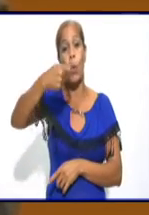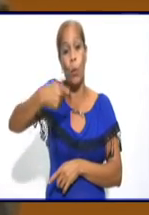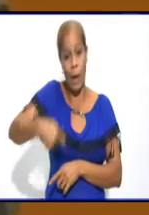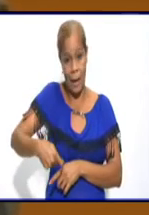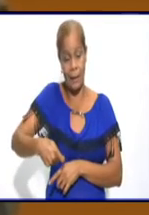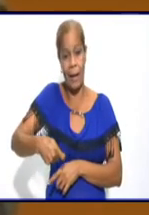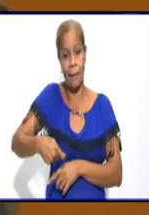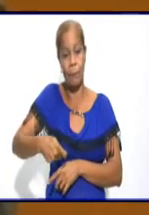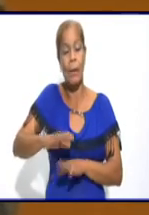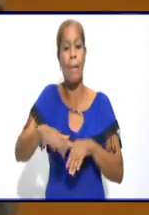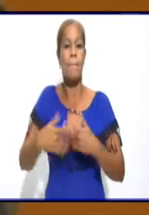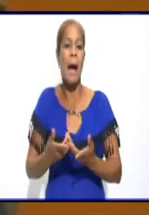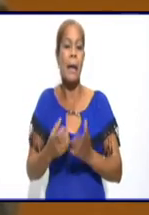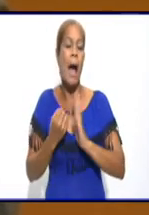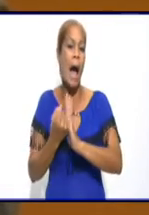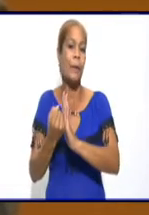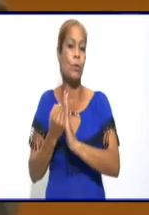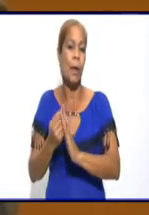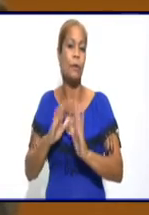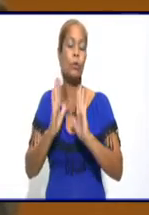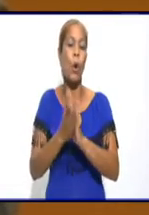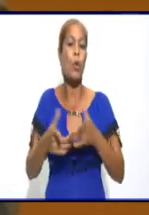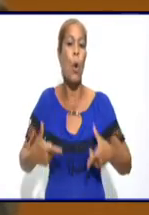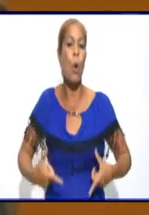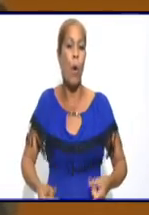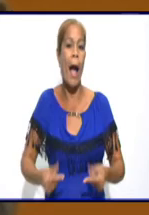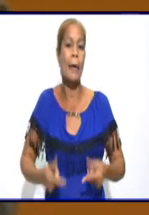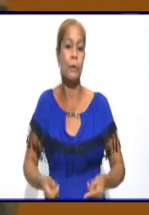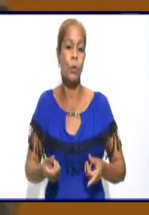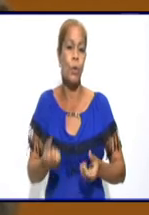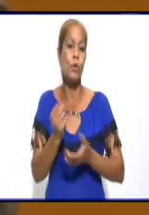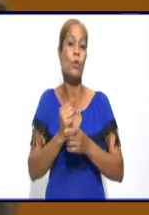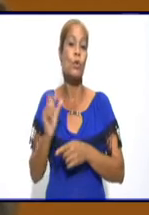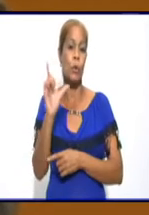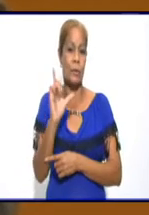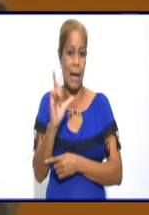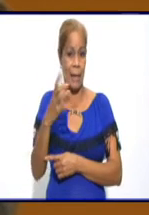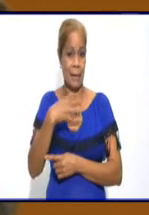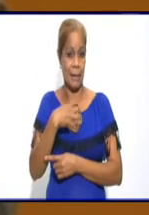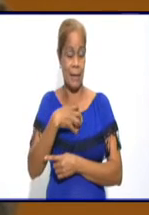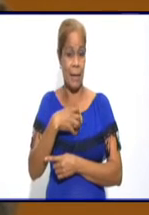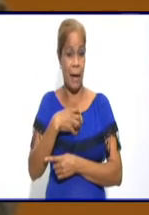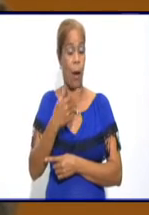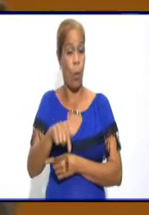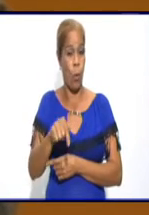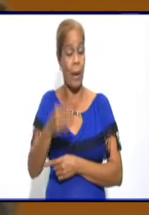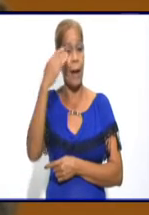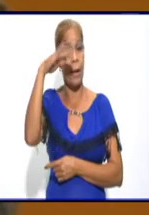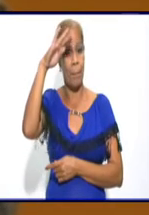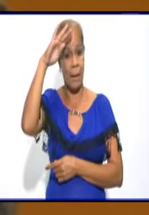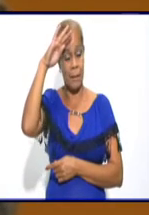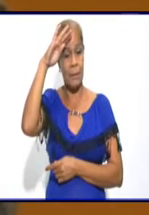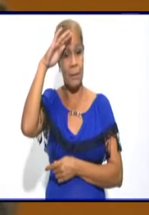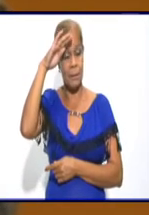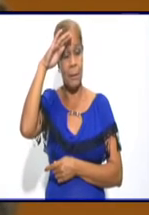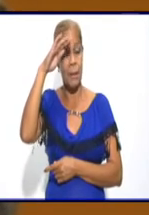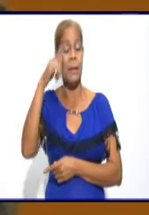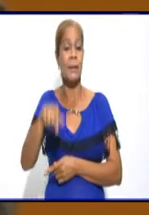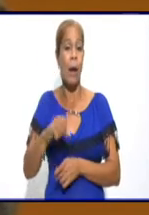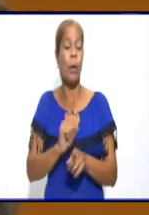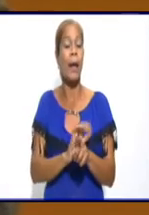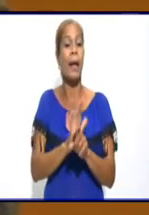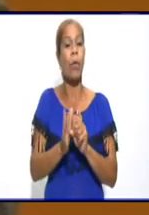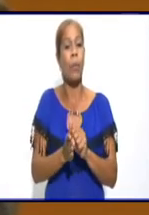para respaldar todos los gastos sociales que tiene nuestra sociedad en estos momentos que estamos enfrentando una pandemia que nos está golpeando desde el punto de vista,